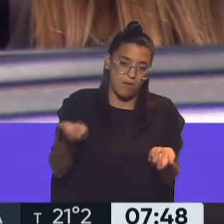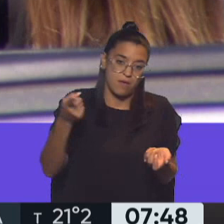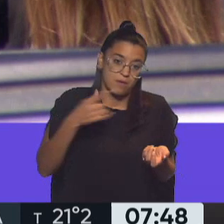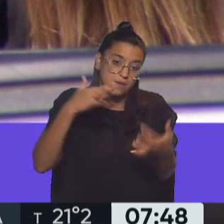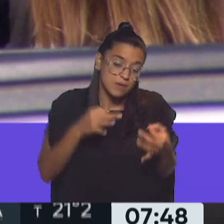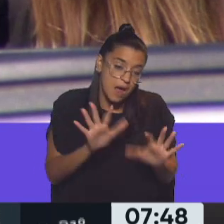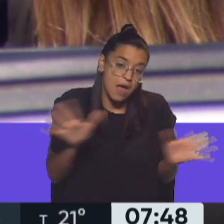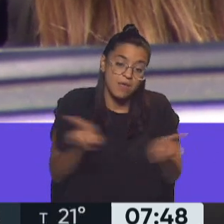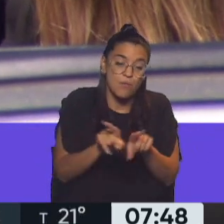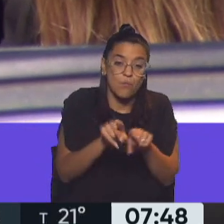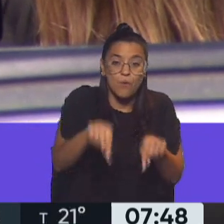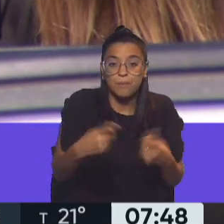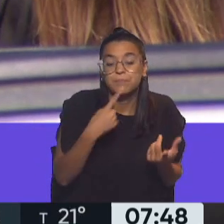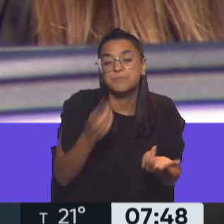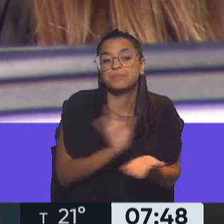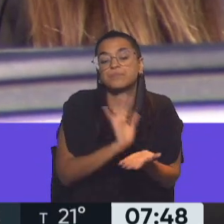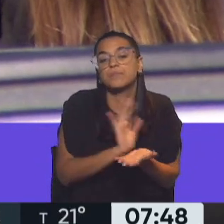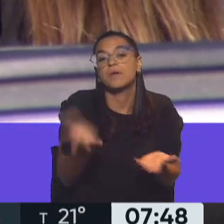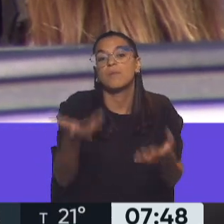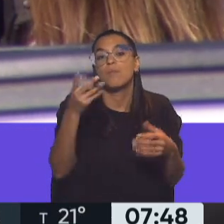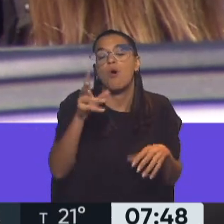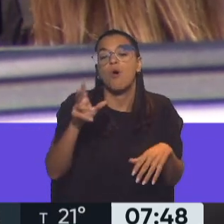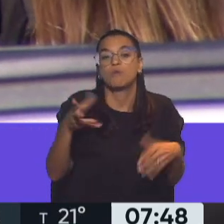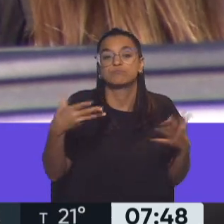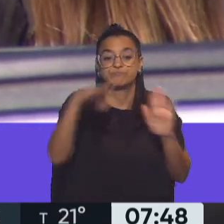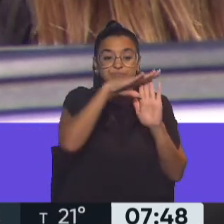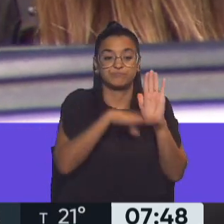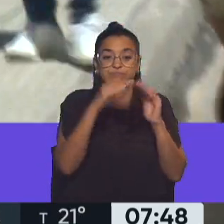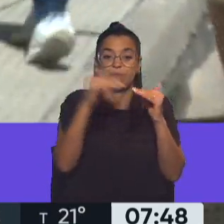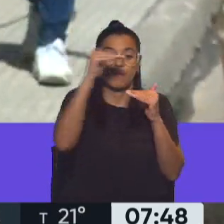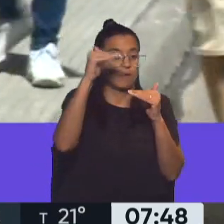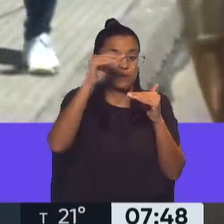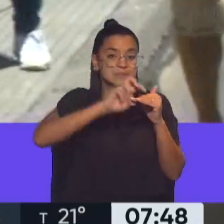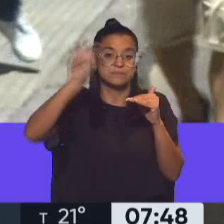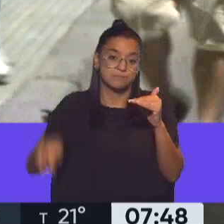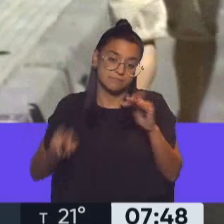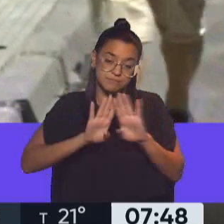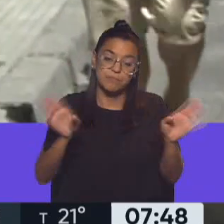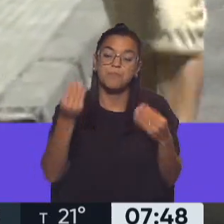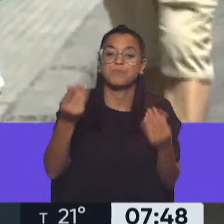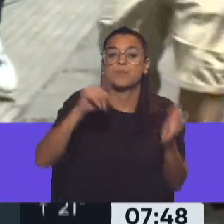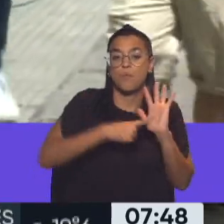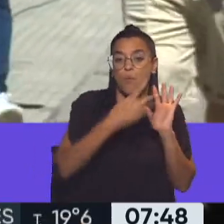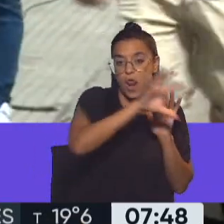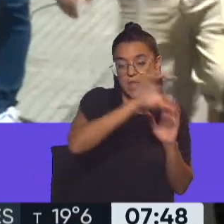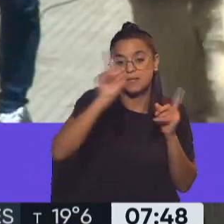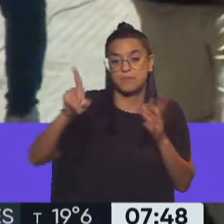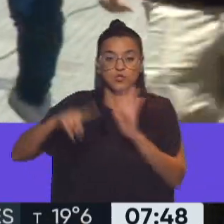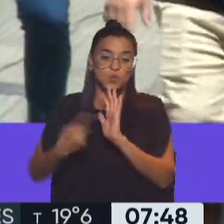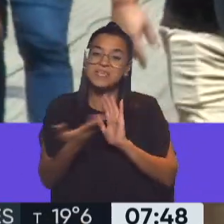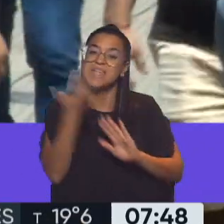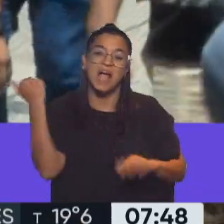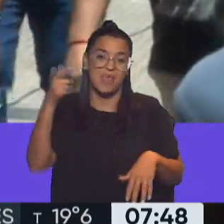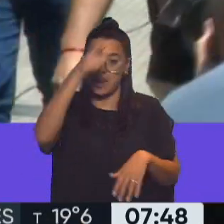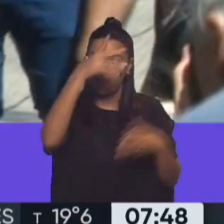hubieran perecido. La separación del cargo, que es lo que se hace habitualmente y en este caso se hizo tanto en la Bonaería como en la ciudad. Luego,